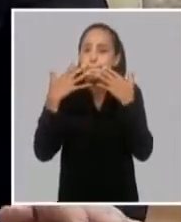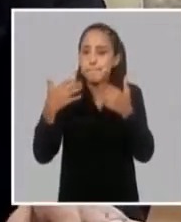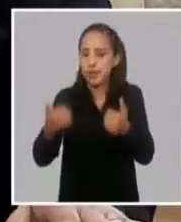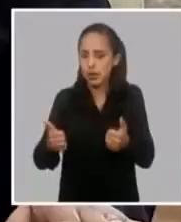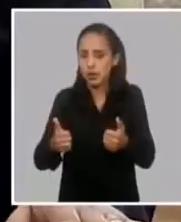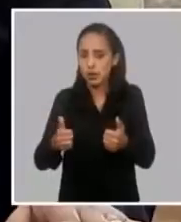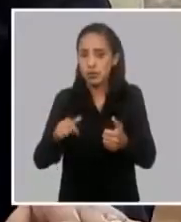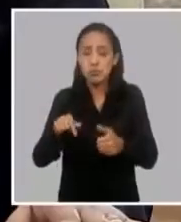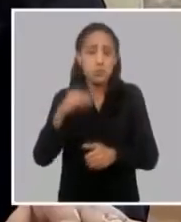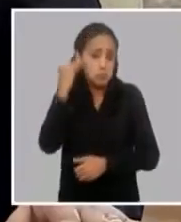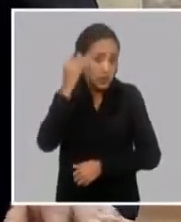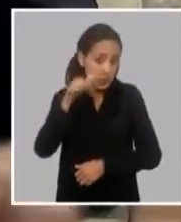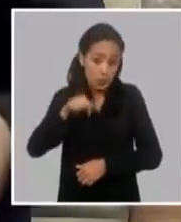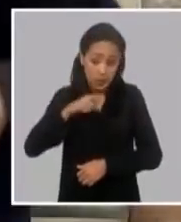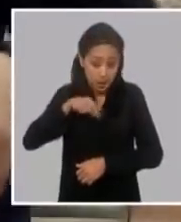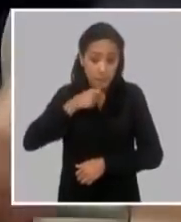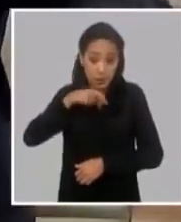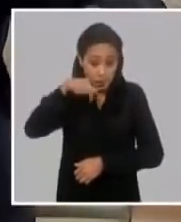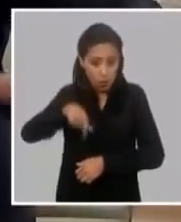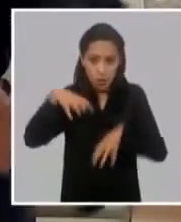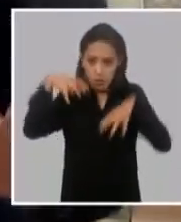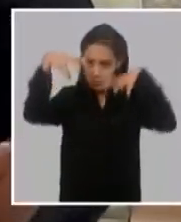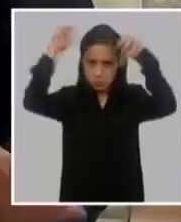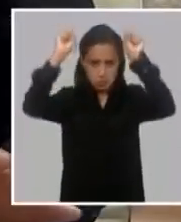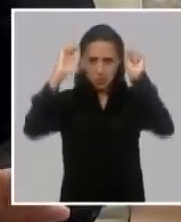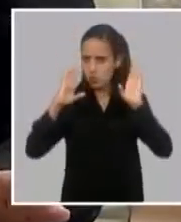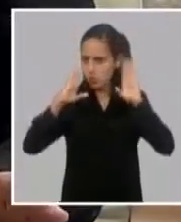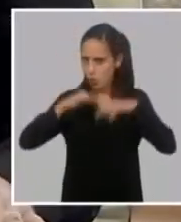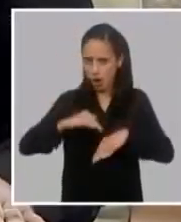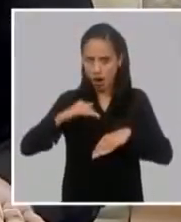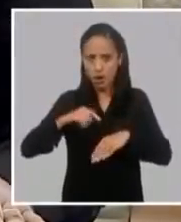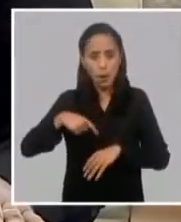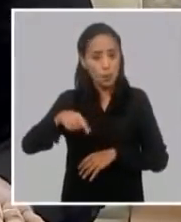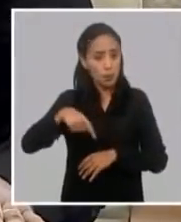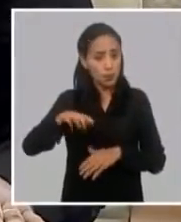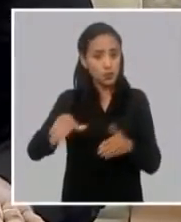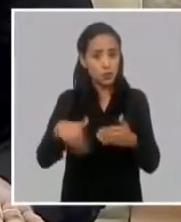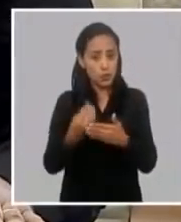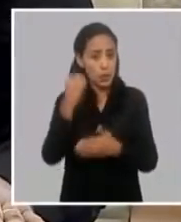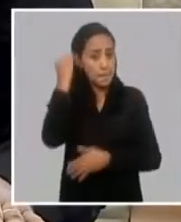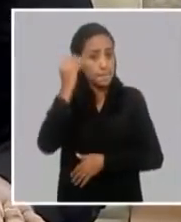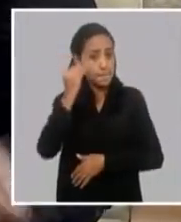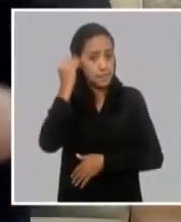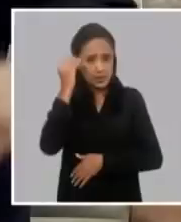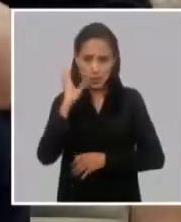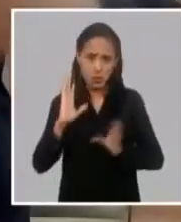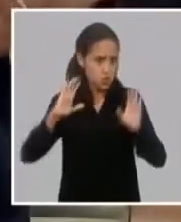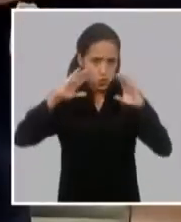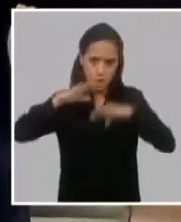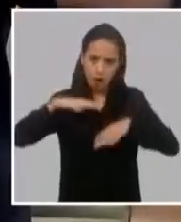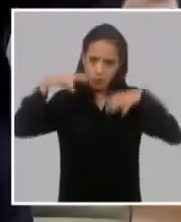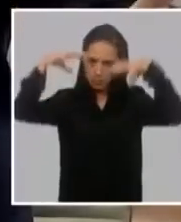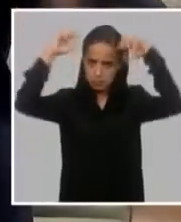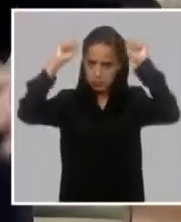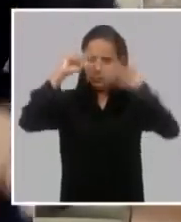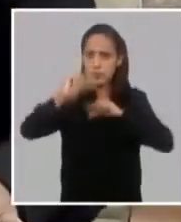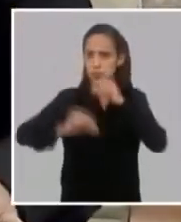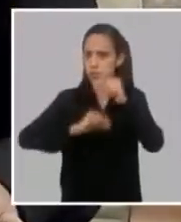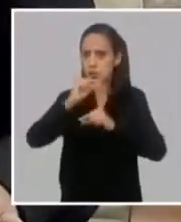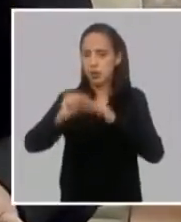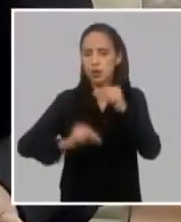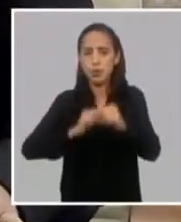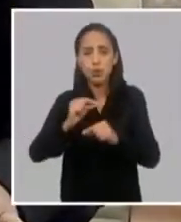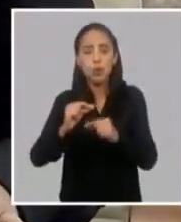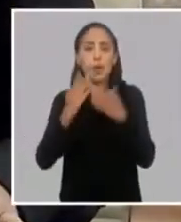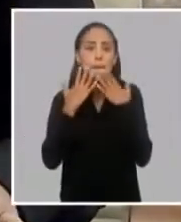no tendremos apagón hoy, en los próximos días se prevé que tampoco, y que vaya incluso incrementándose